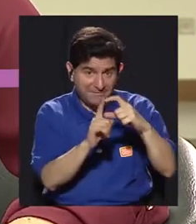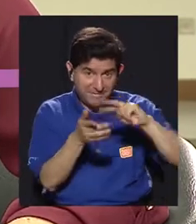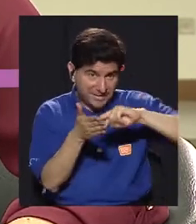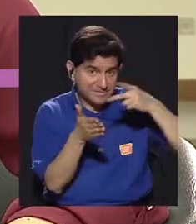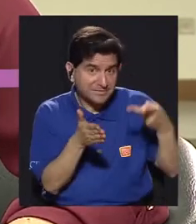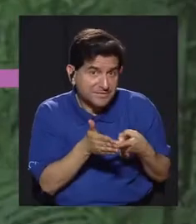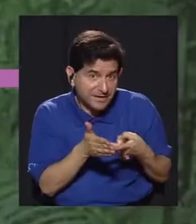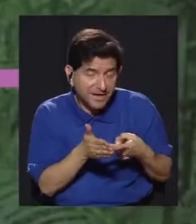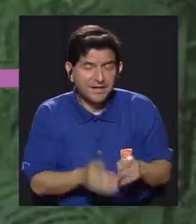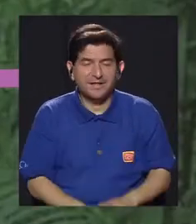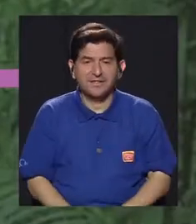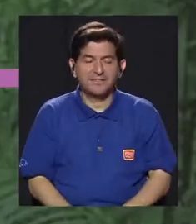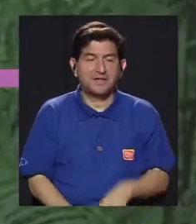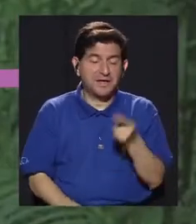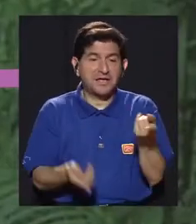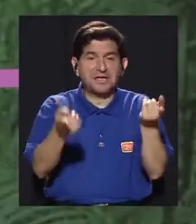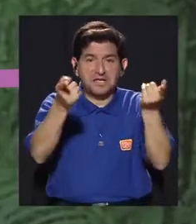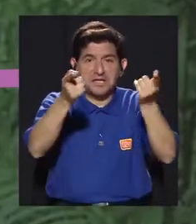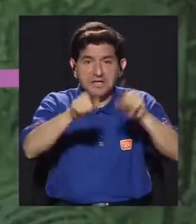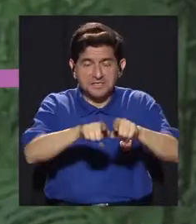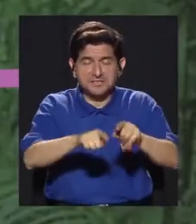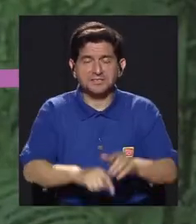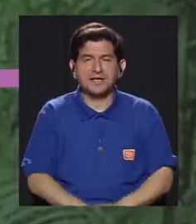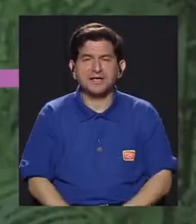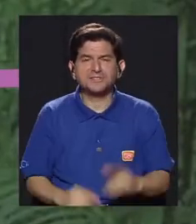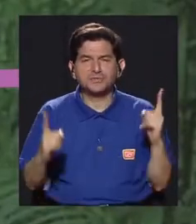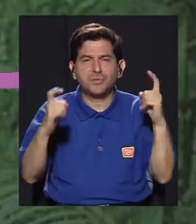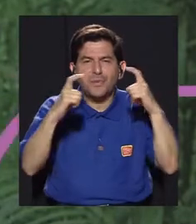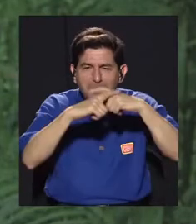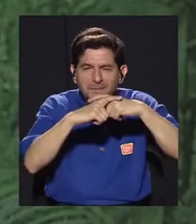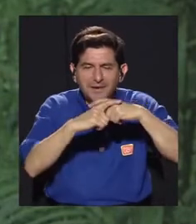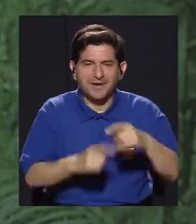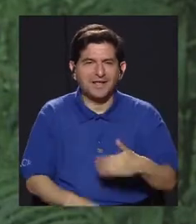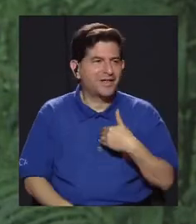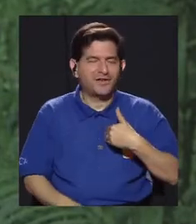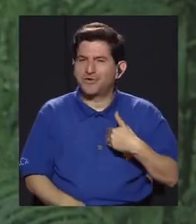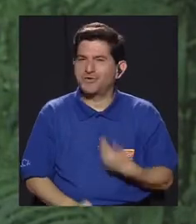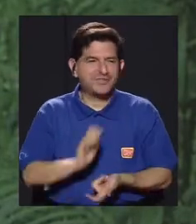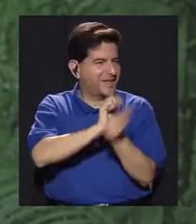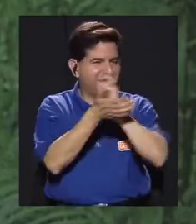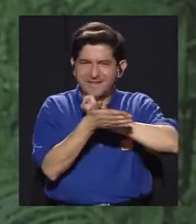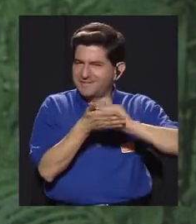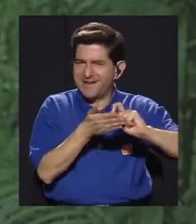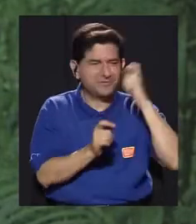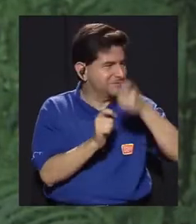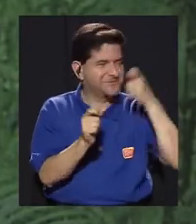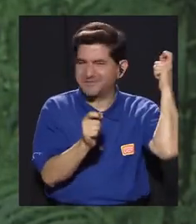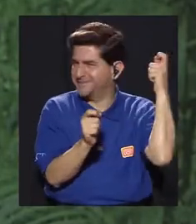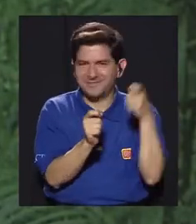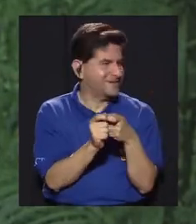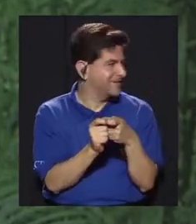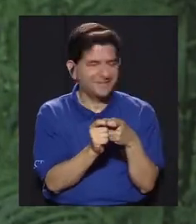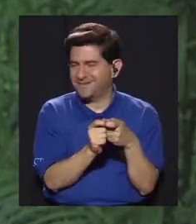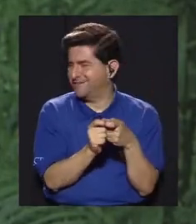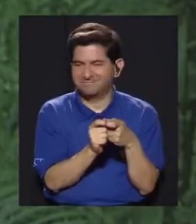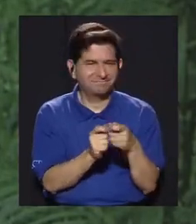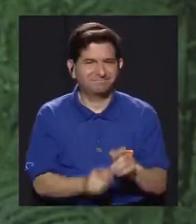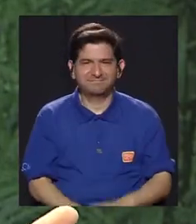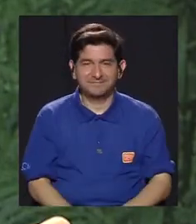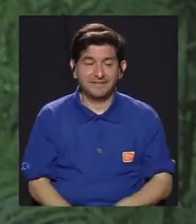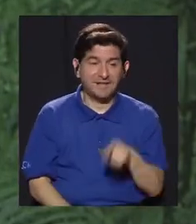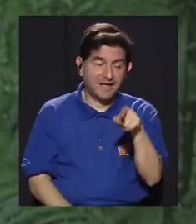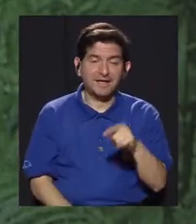bueno, la palabra Tai Chi es una palabra bastante compleja en su... porque no tiene una traducción literal como tal,